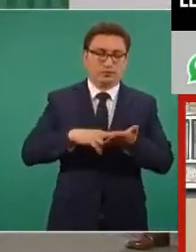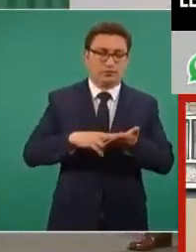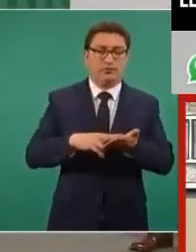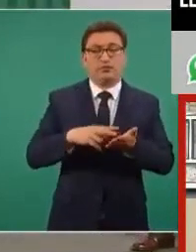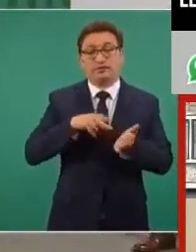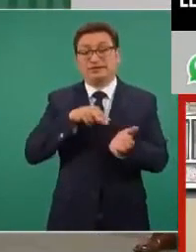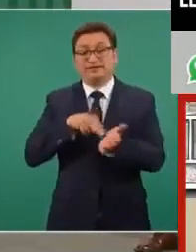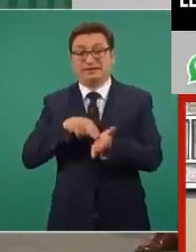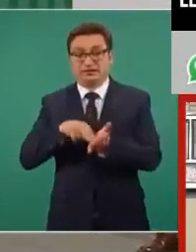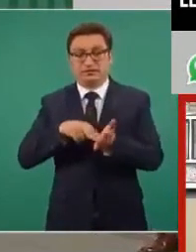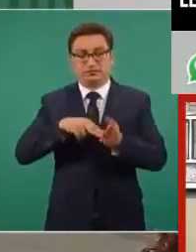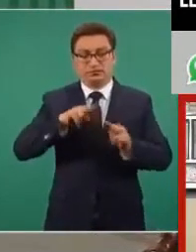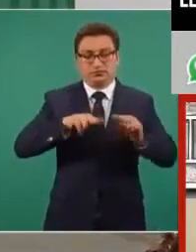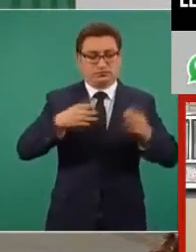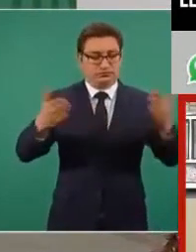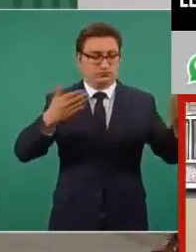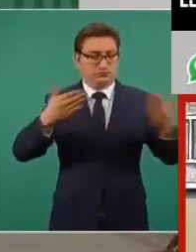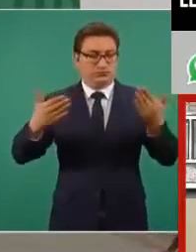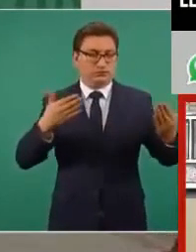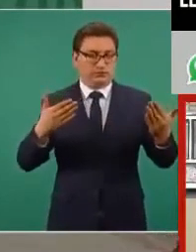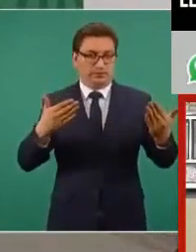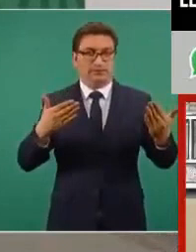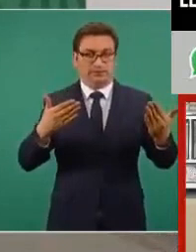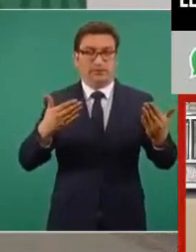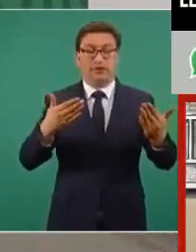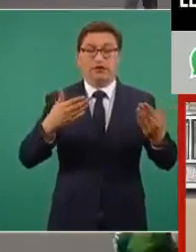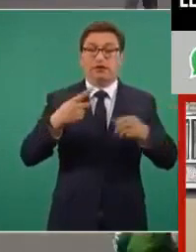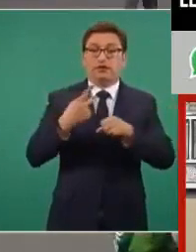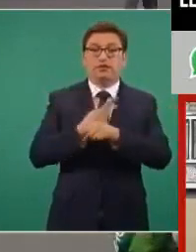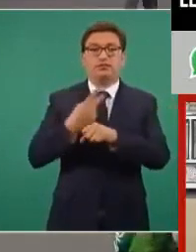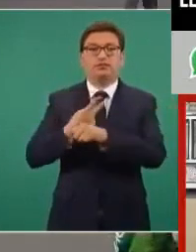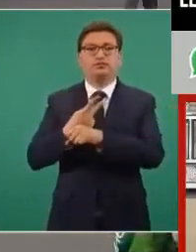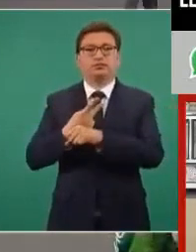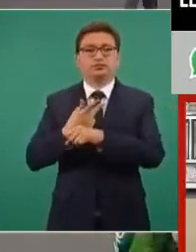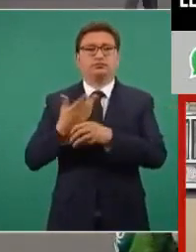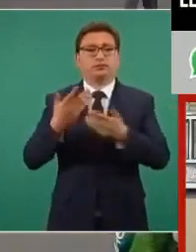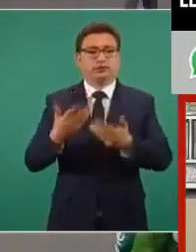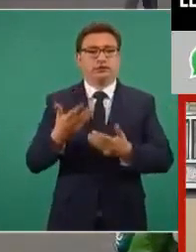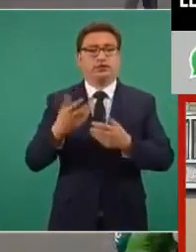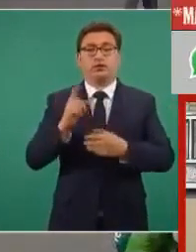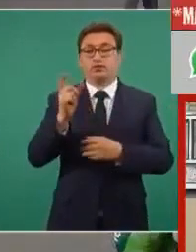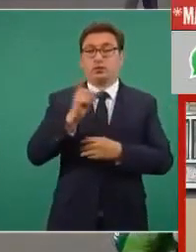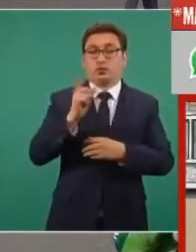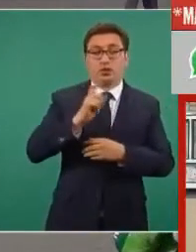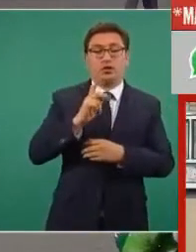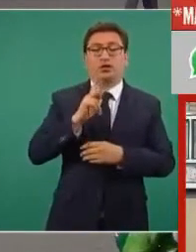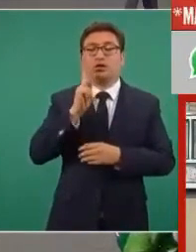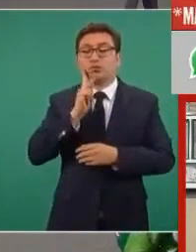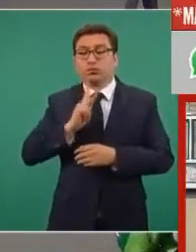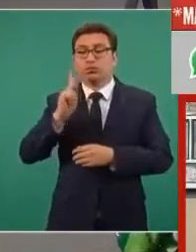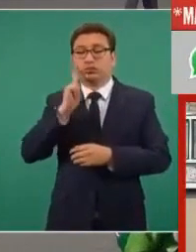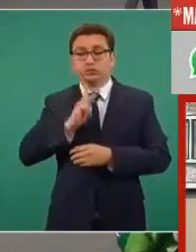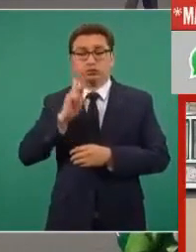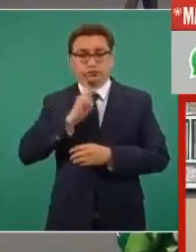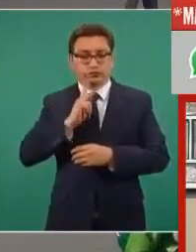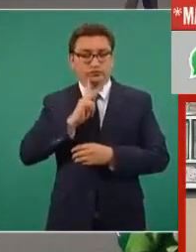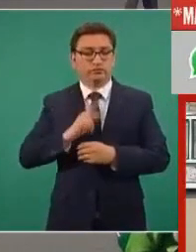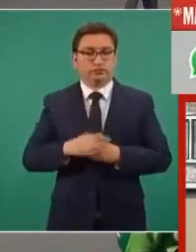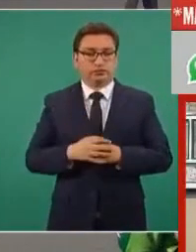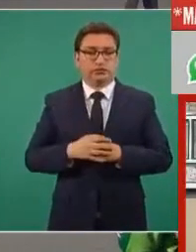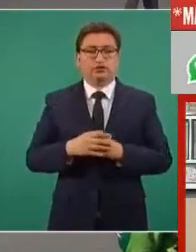Cuando sucede esto, que empiezan los ensayos, vamos a decir,